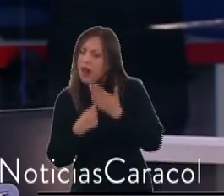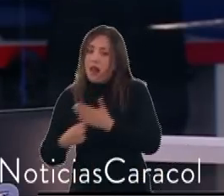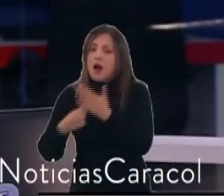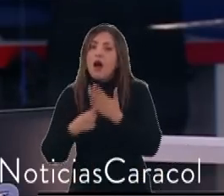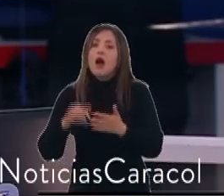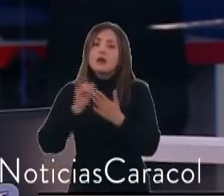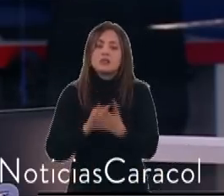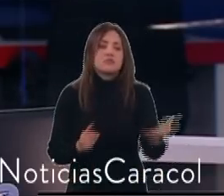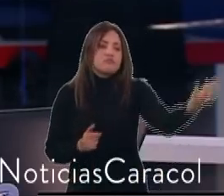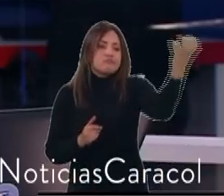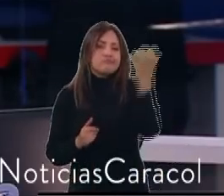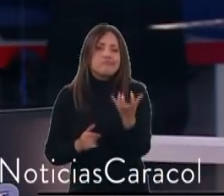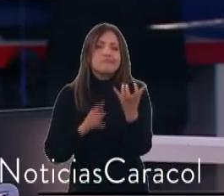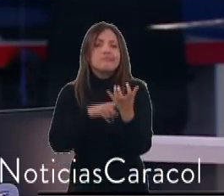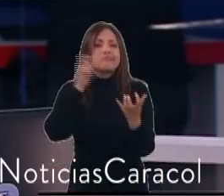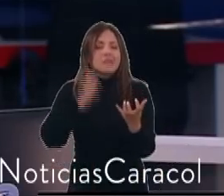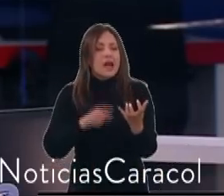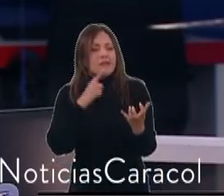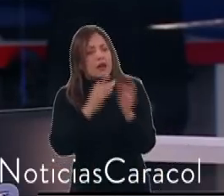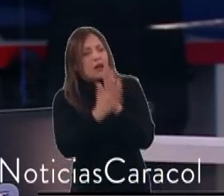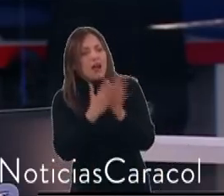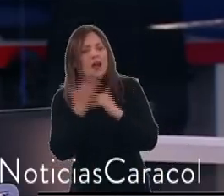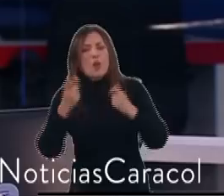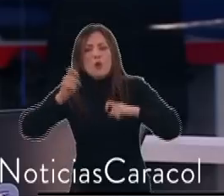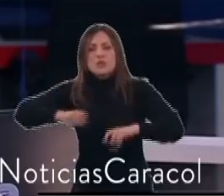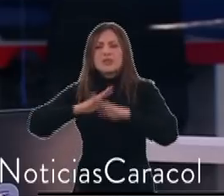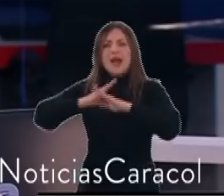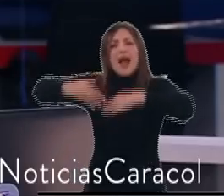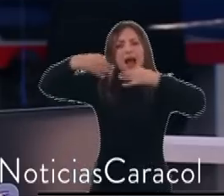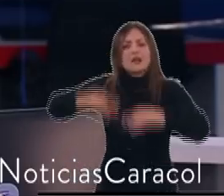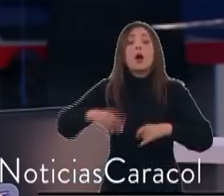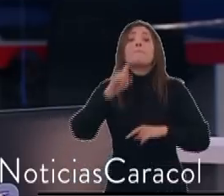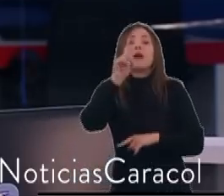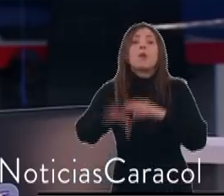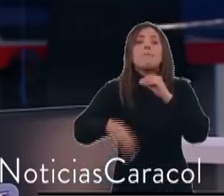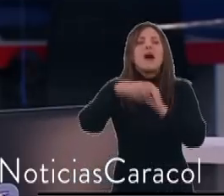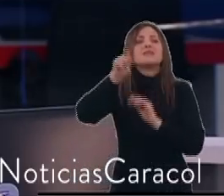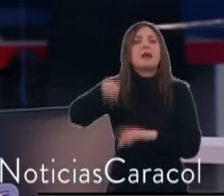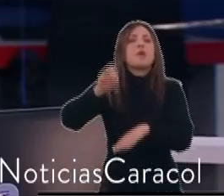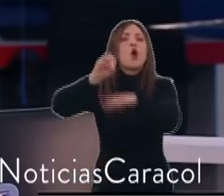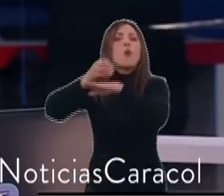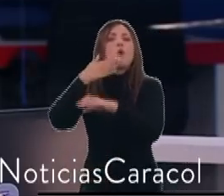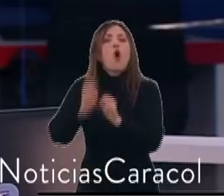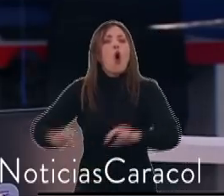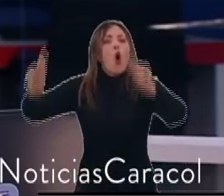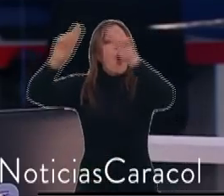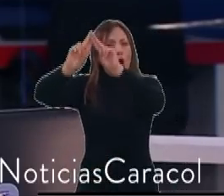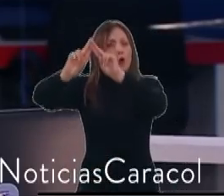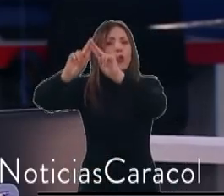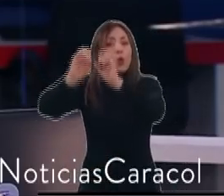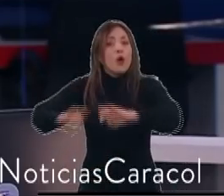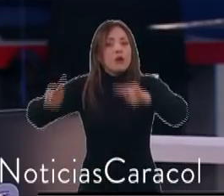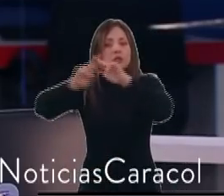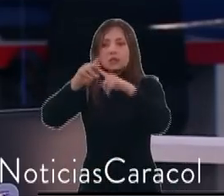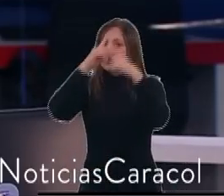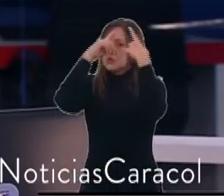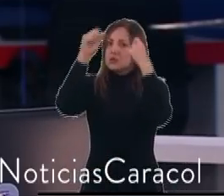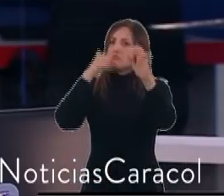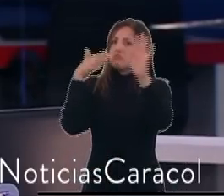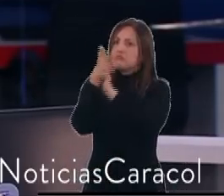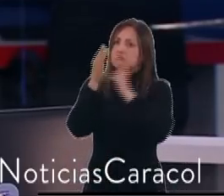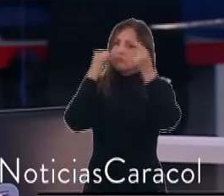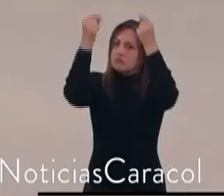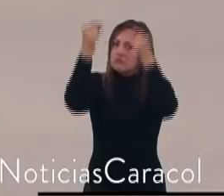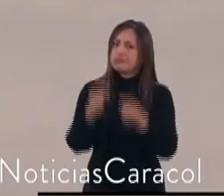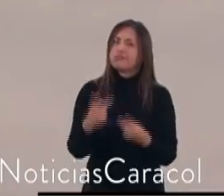escuchó a quienes deben garantizar su seguridad, pero también a organizaciones como la ONU, que llevó cifras preocupantes en el país.